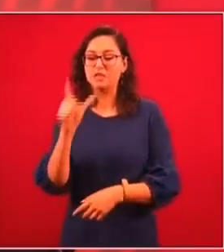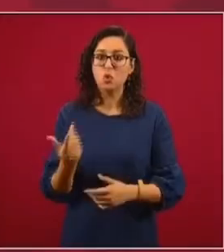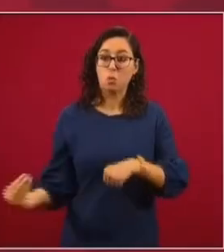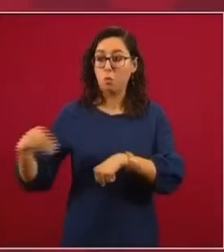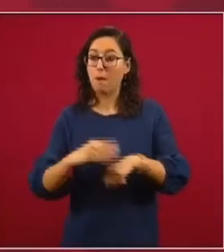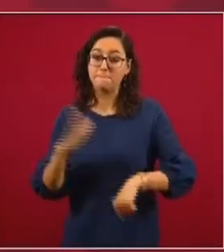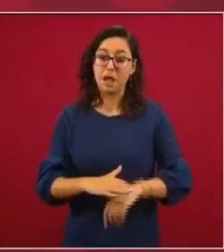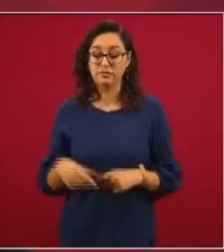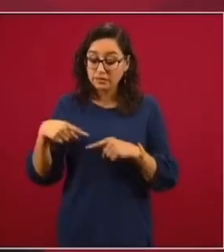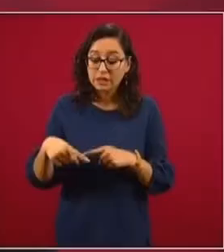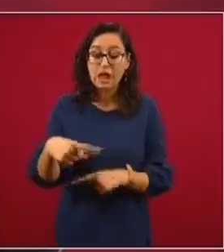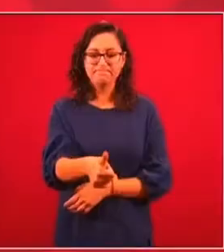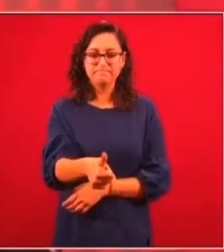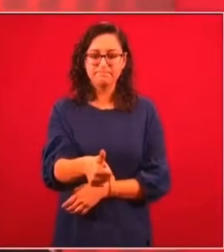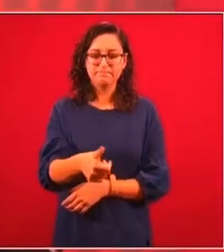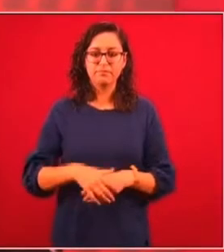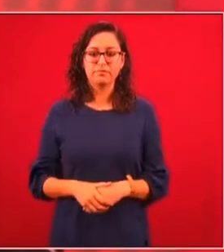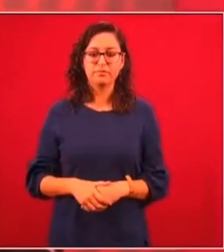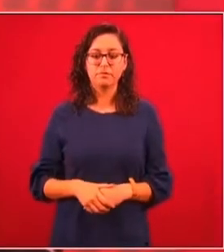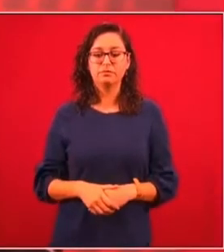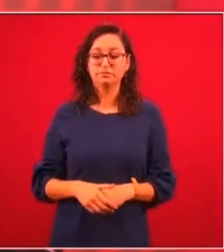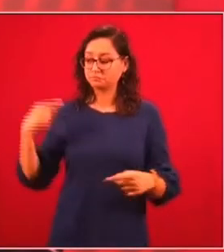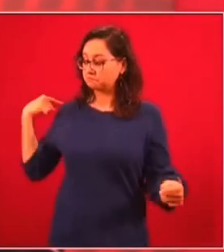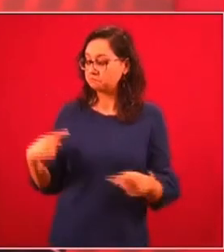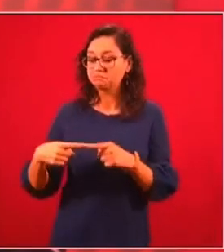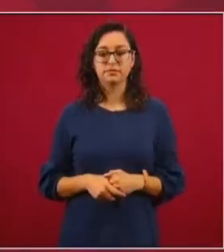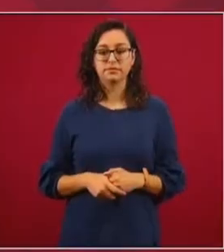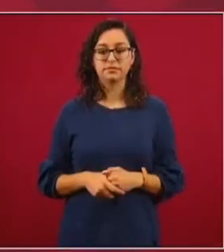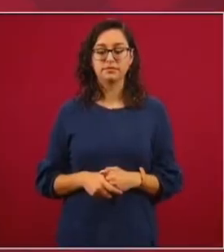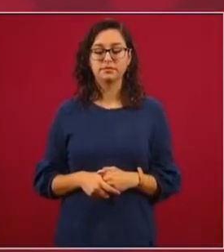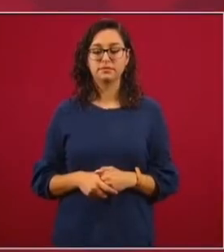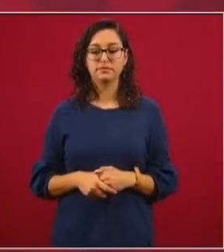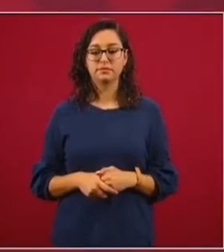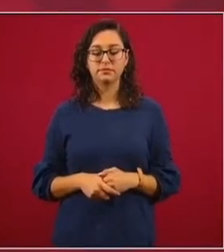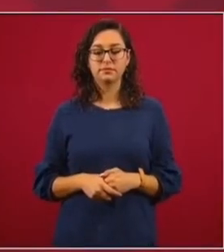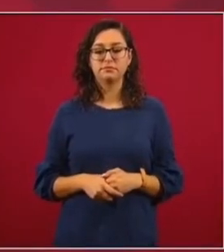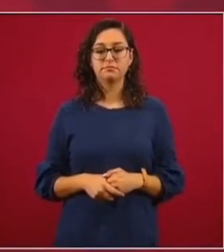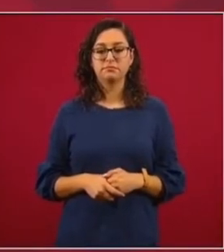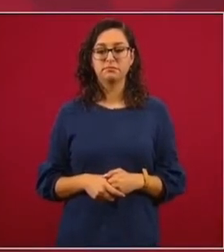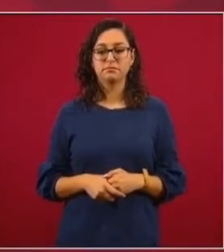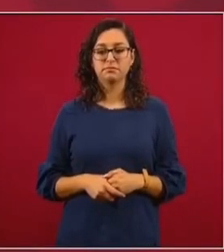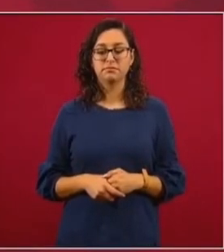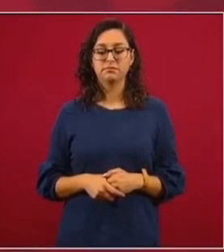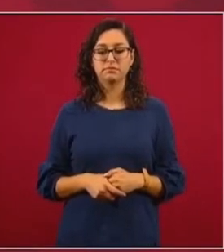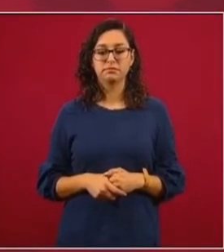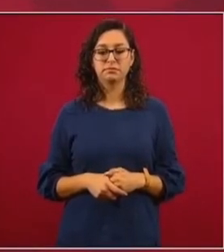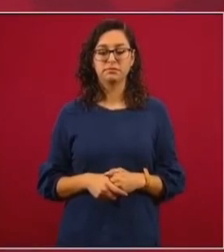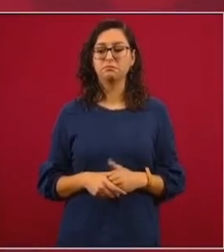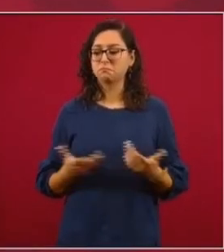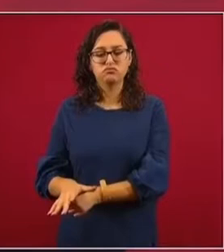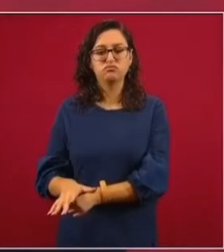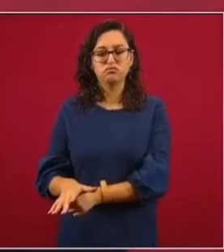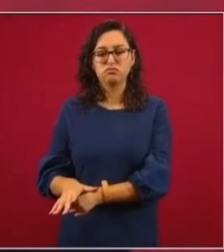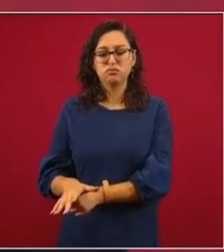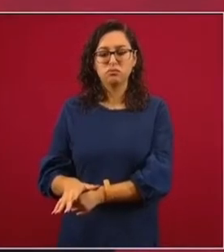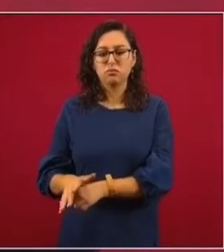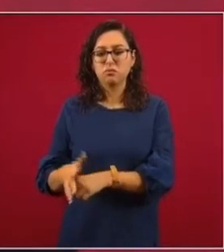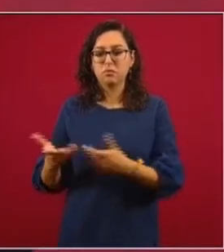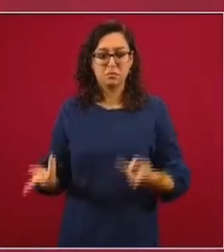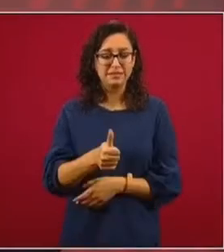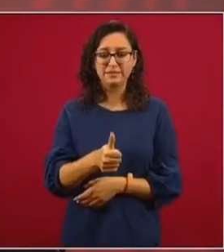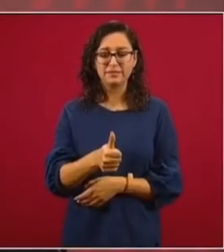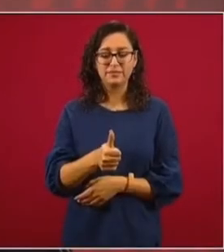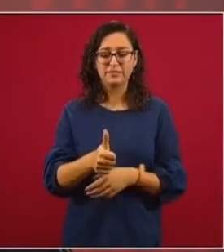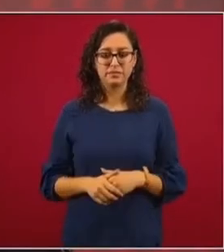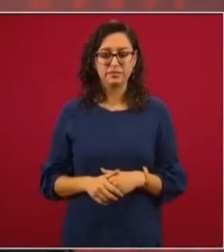en términos reales, este año y el que viene. No ha habido ni habrá gasolinazos. Tenemos finanzas públicas sanas. No se va a despedir